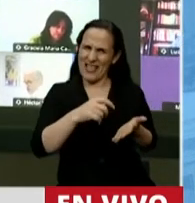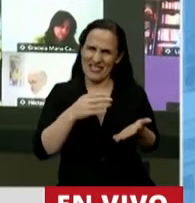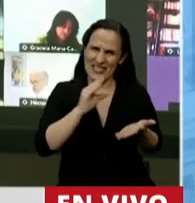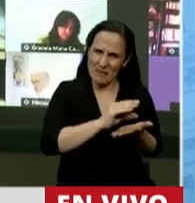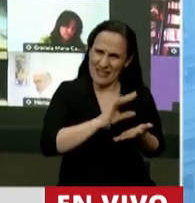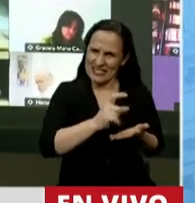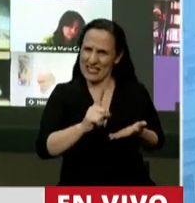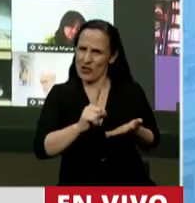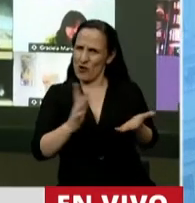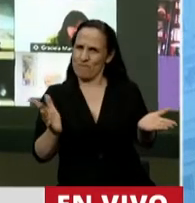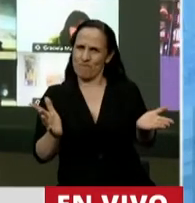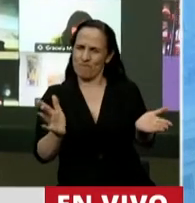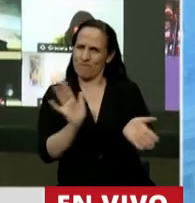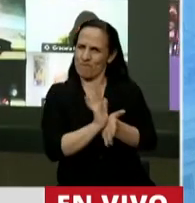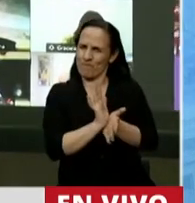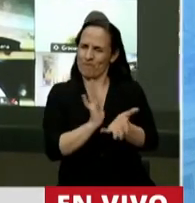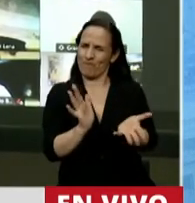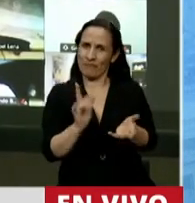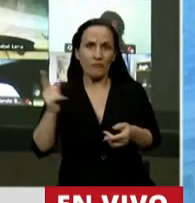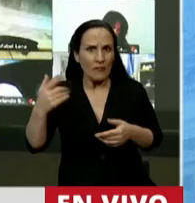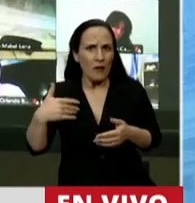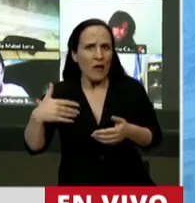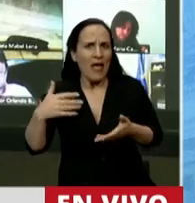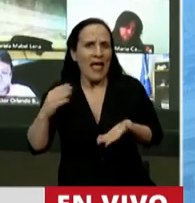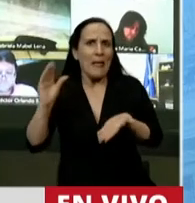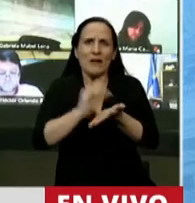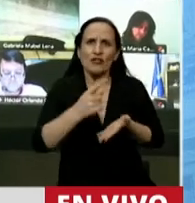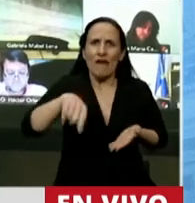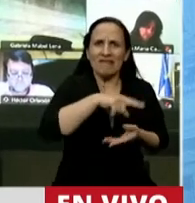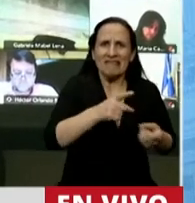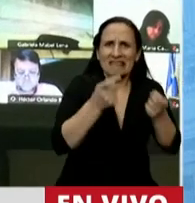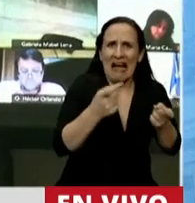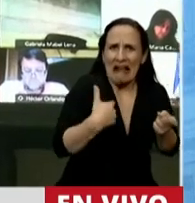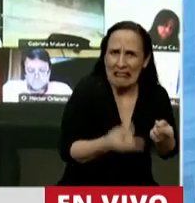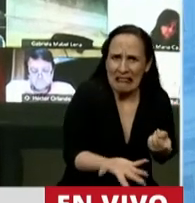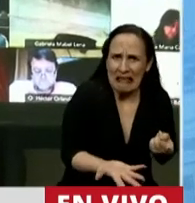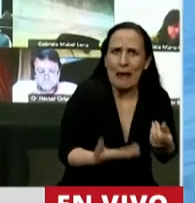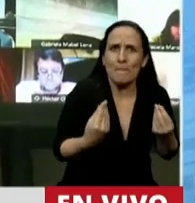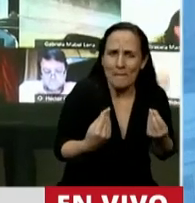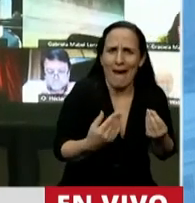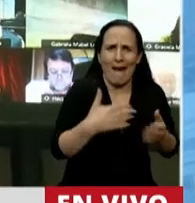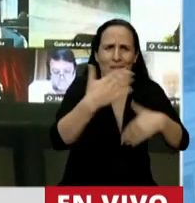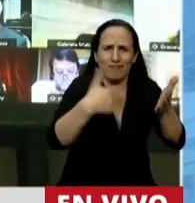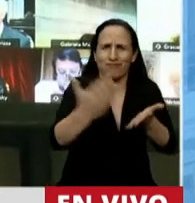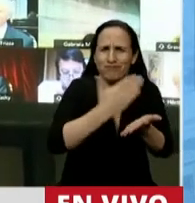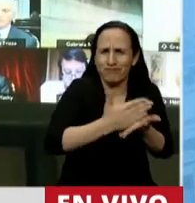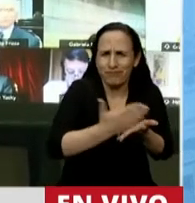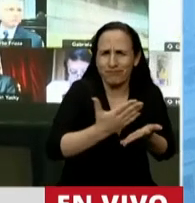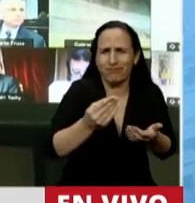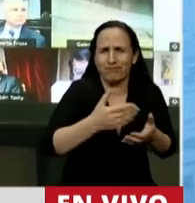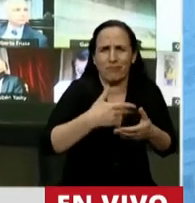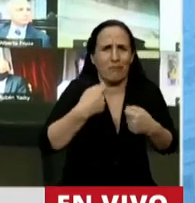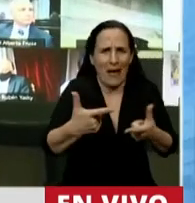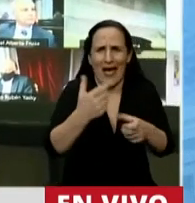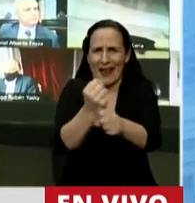cerrando la puerta a las inversiones, a inversiones genuinas que necesitamos más que nunca para ampliar nuestra capacidad productiva, para generar